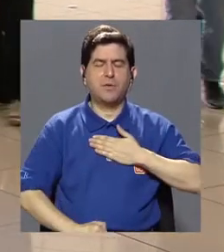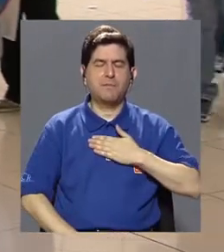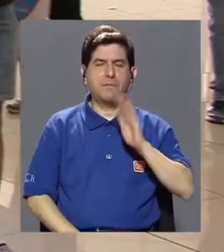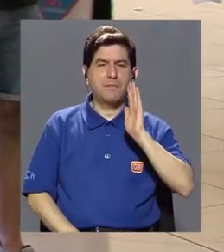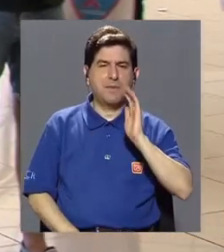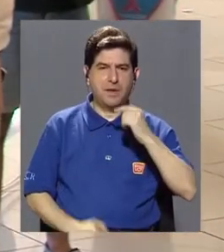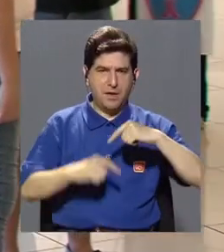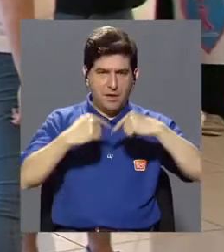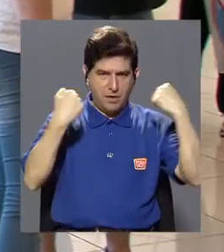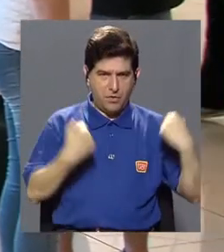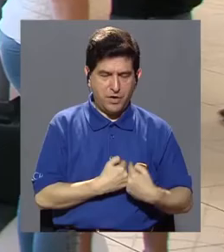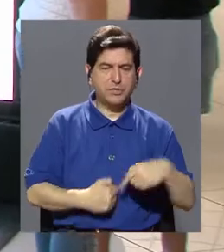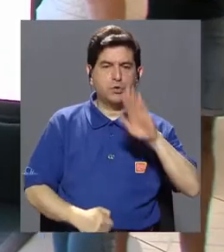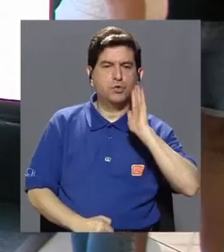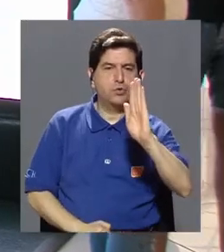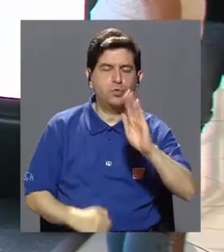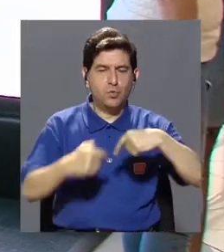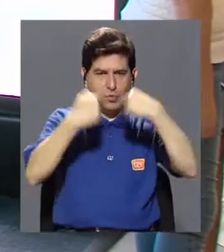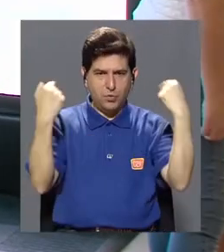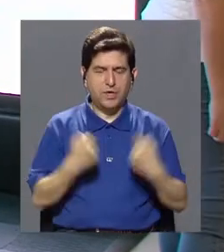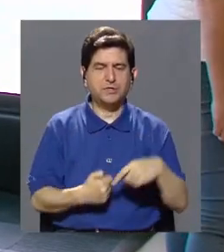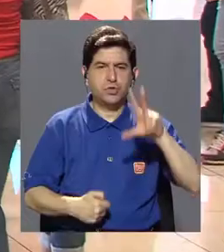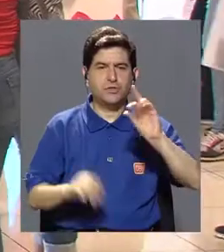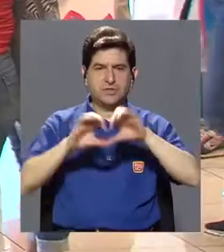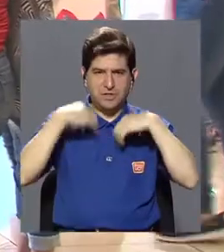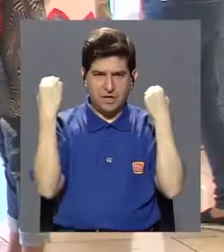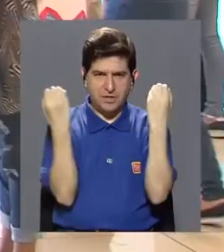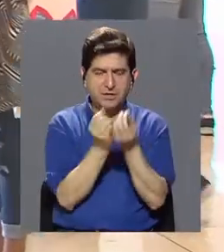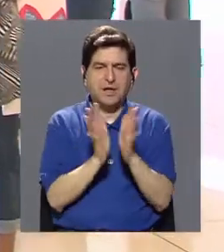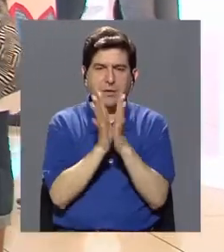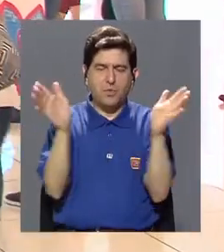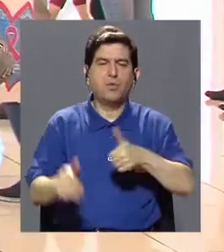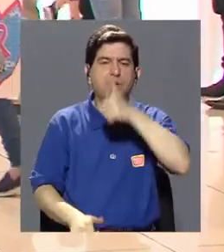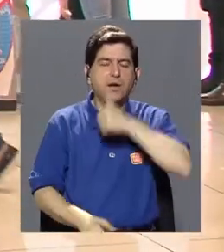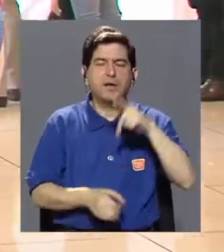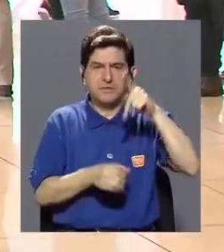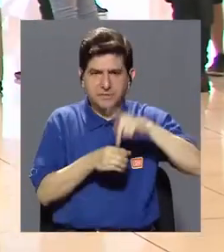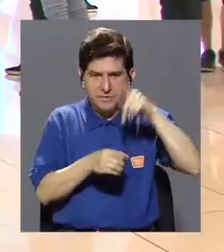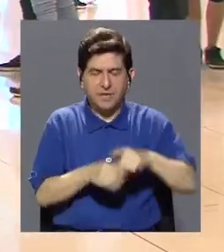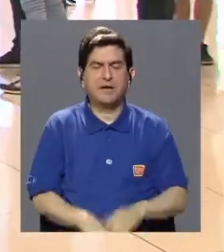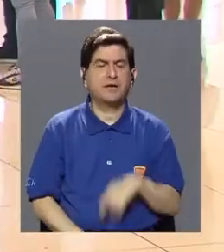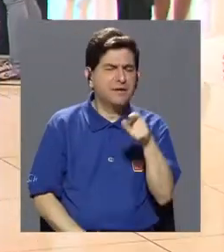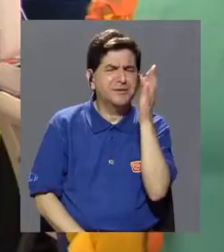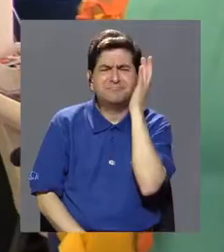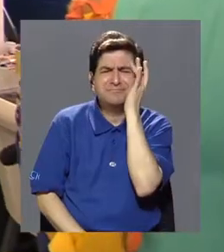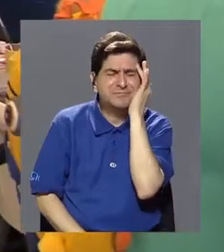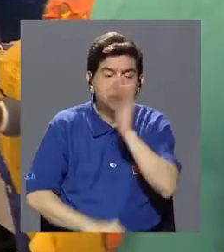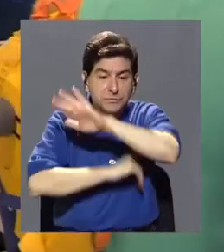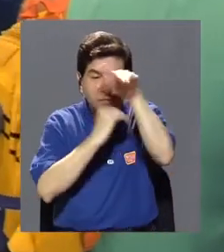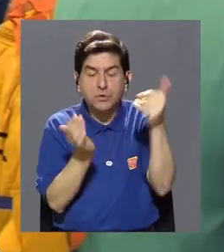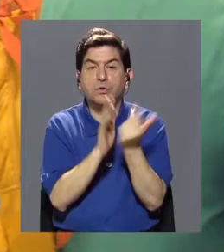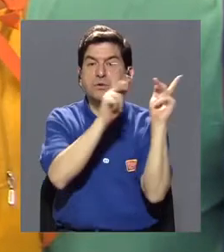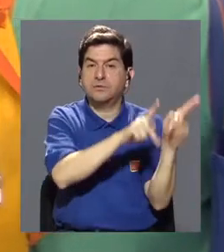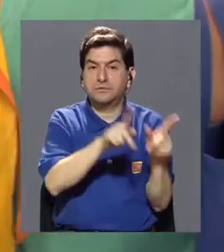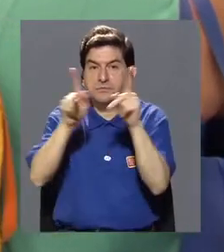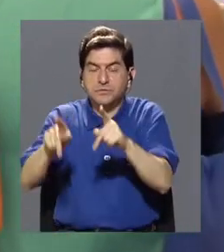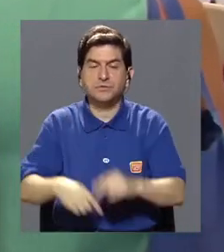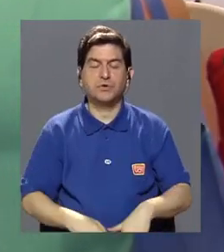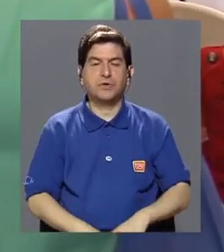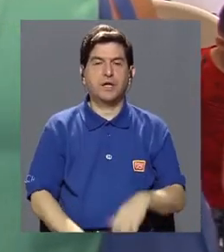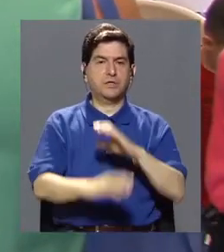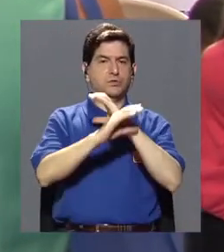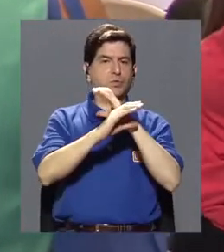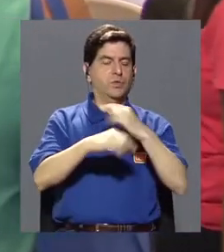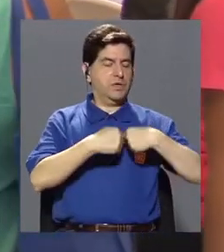Tu Corazón, participaron más de 30 organizaciones públicas y privadas preocupadas por que todas las personas cuiden su